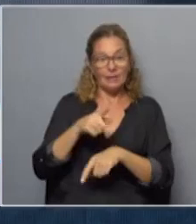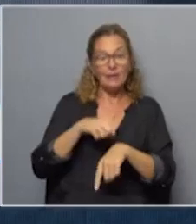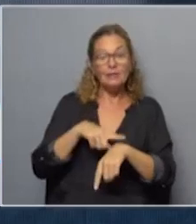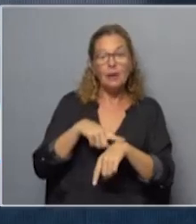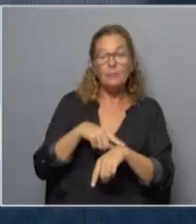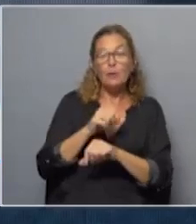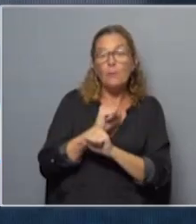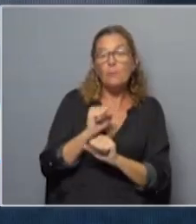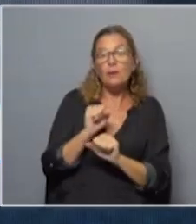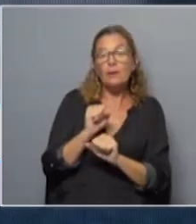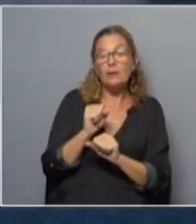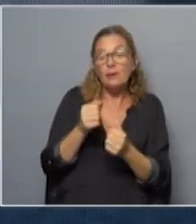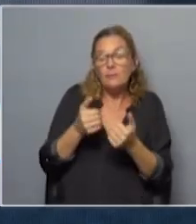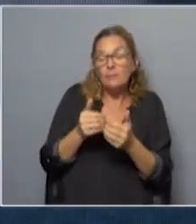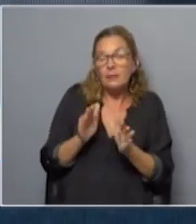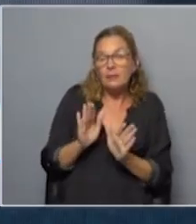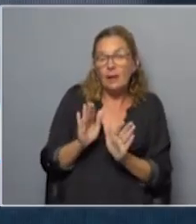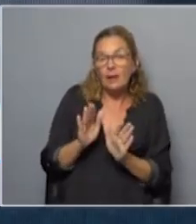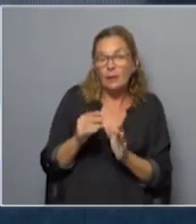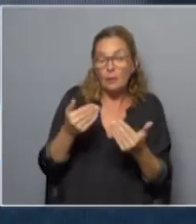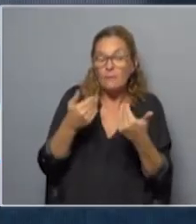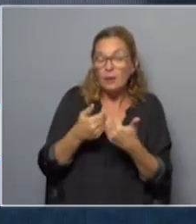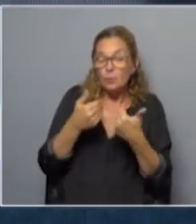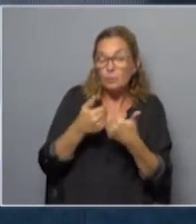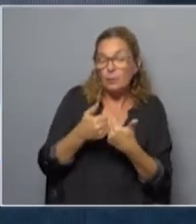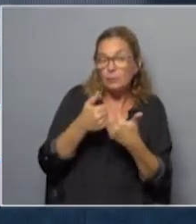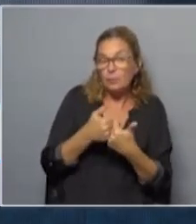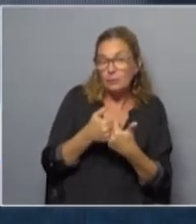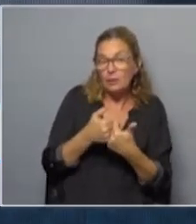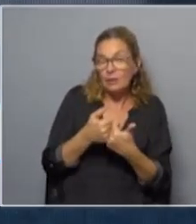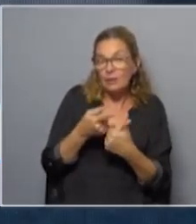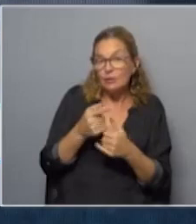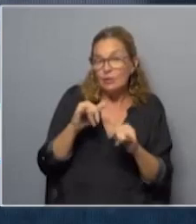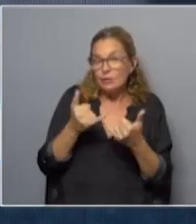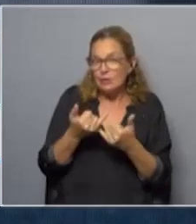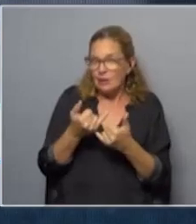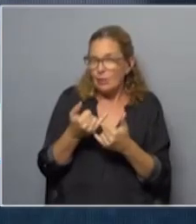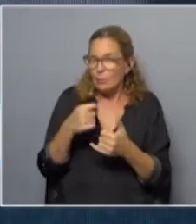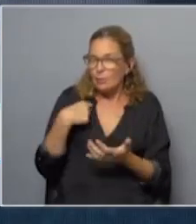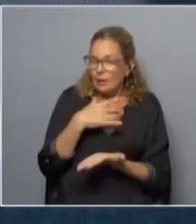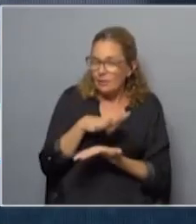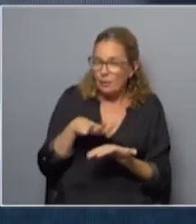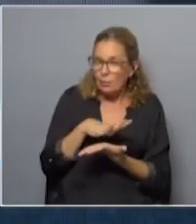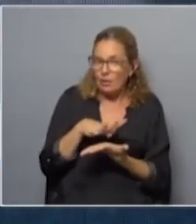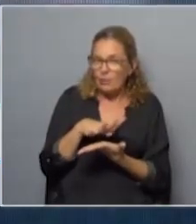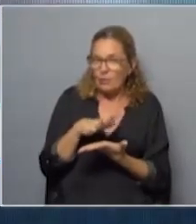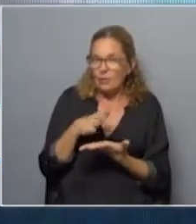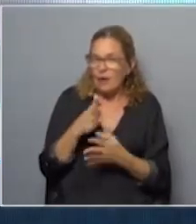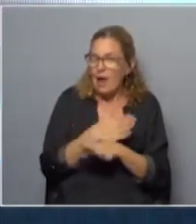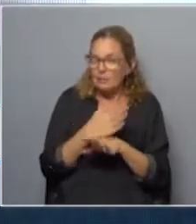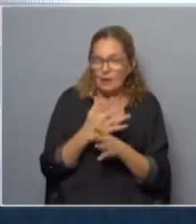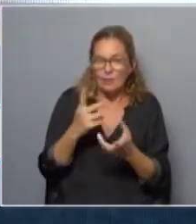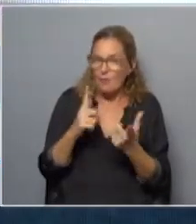puede darse inicio a un interrogatorio. Entonces, eso ya crea una situación que no teníamos